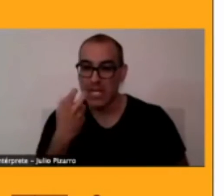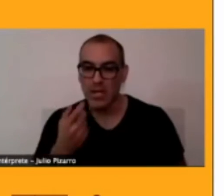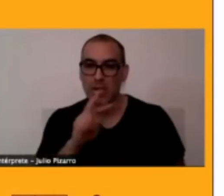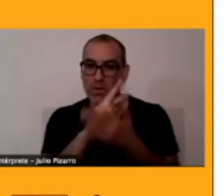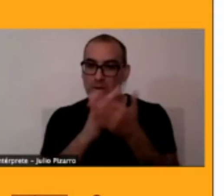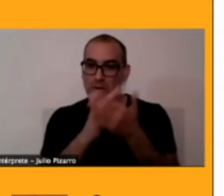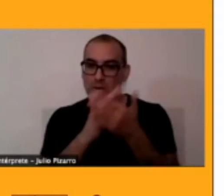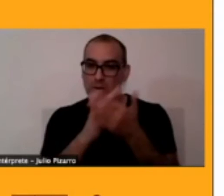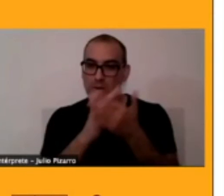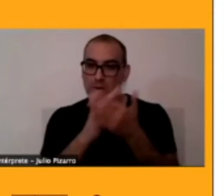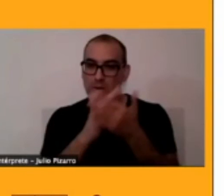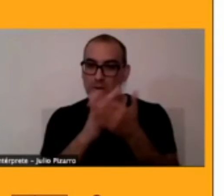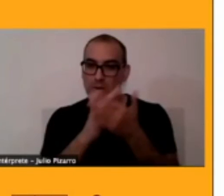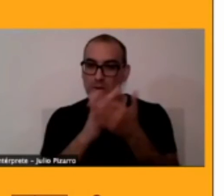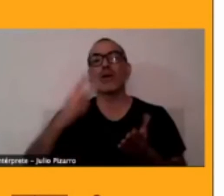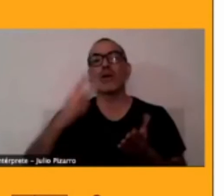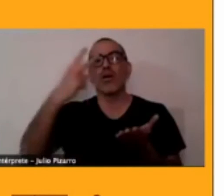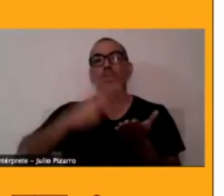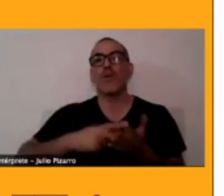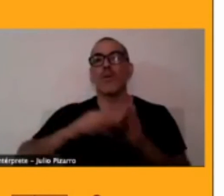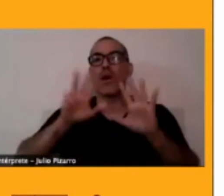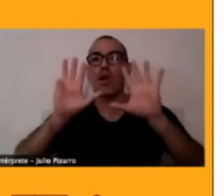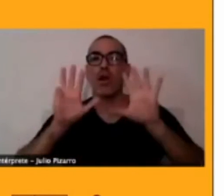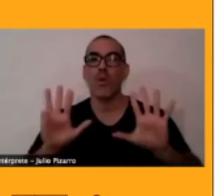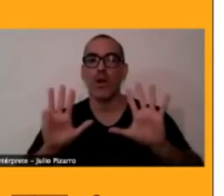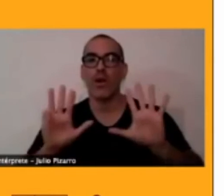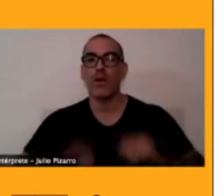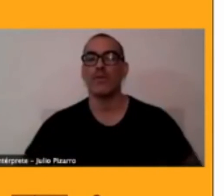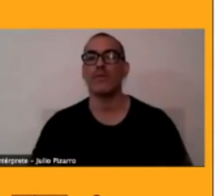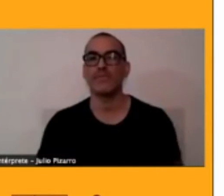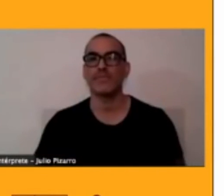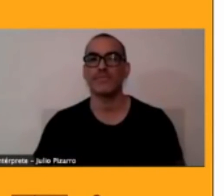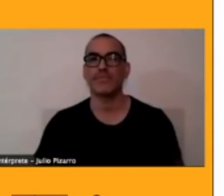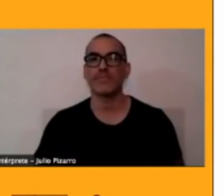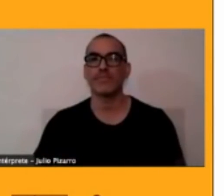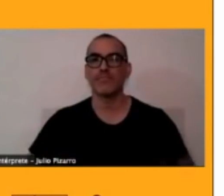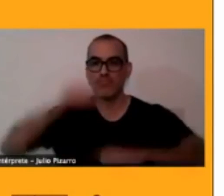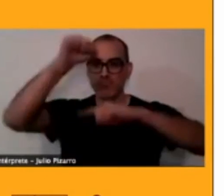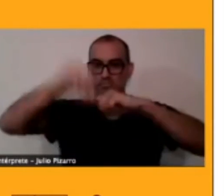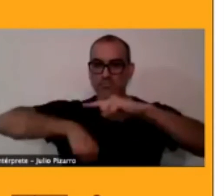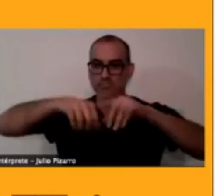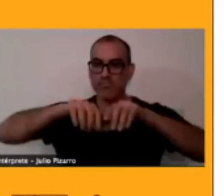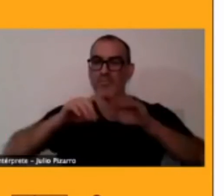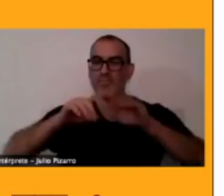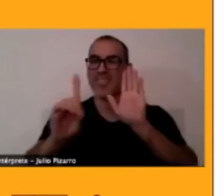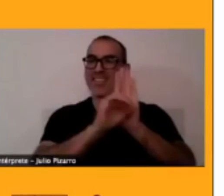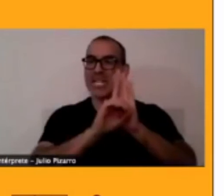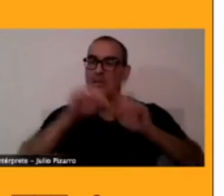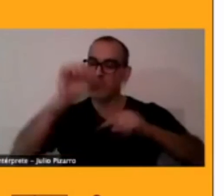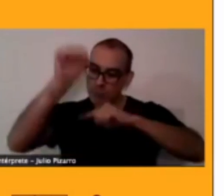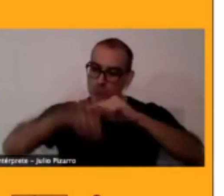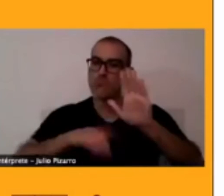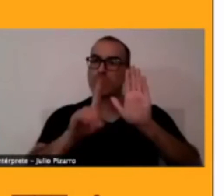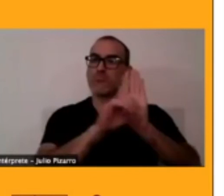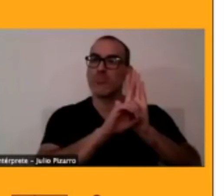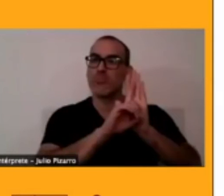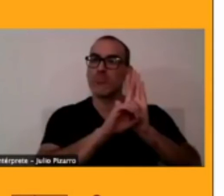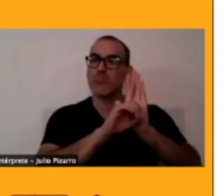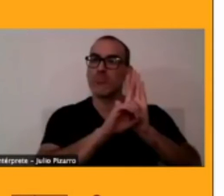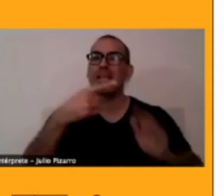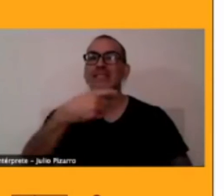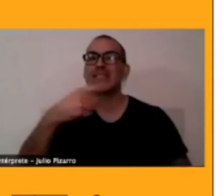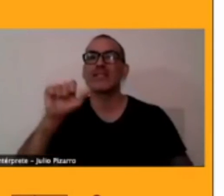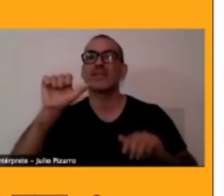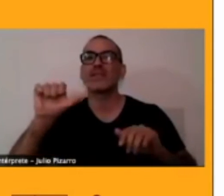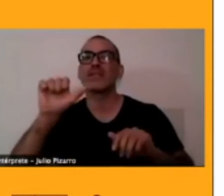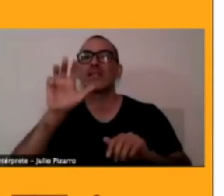en el 2009, se ratifica el decreto 169 de la OIT, donde